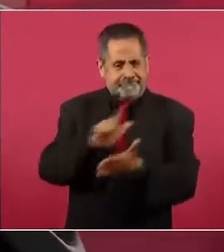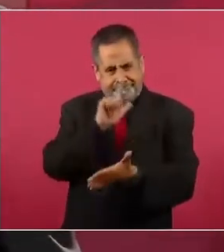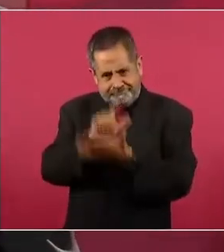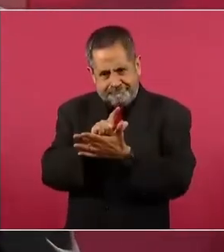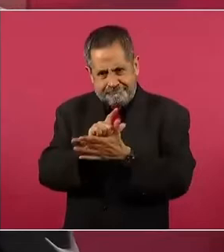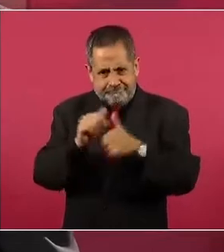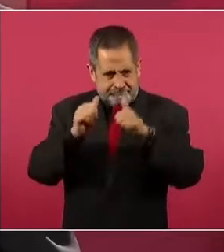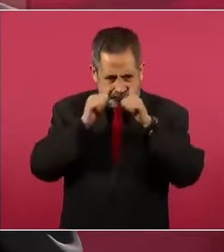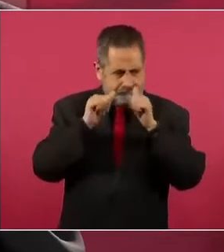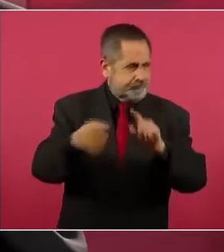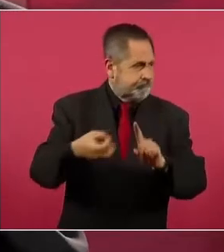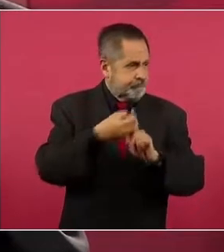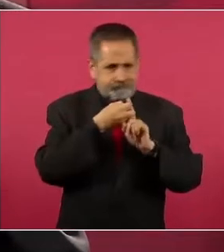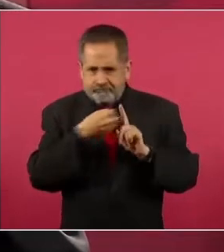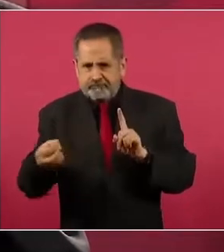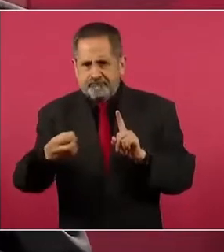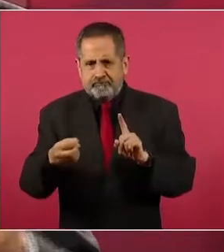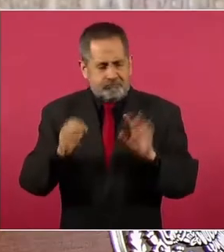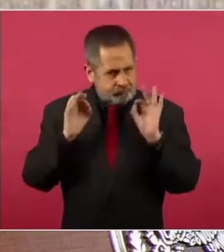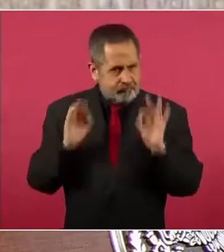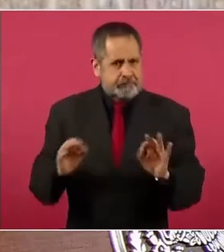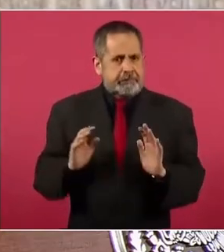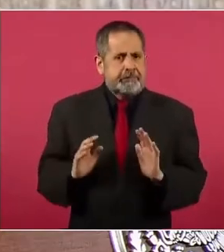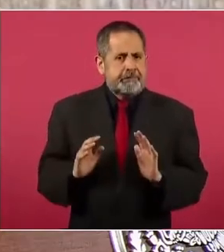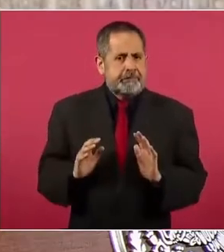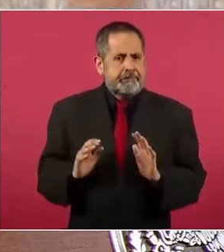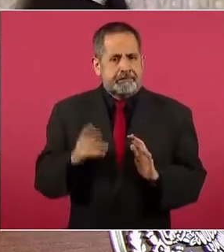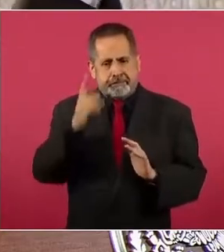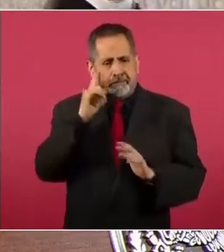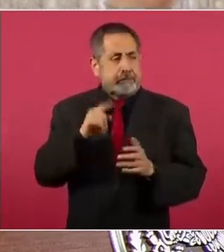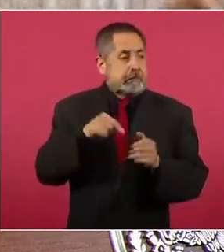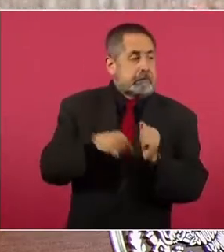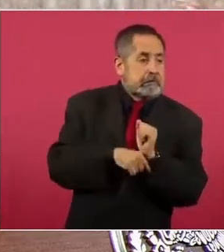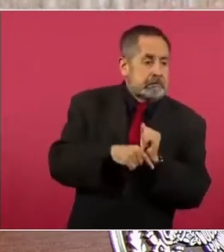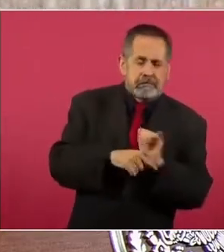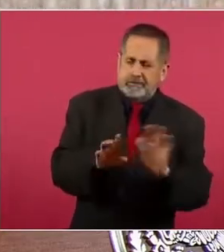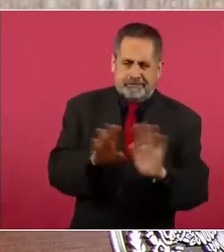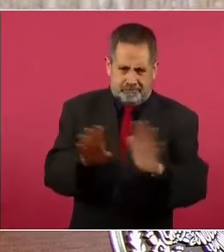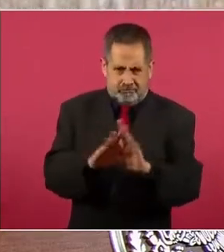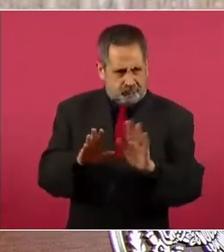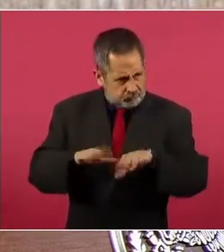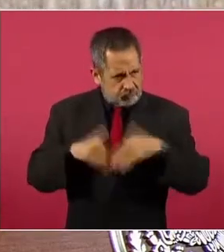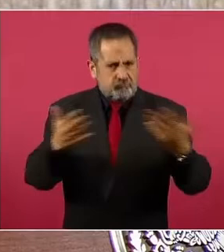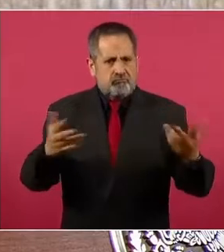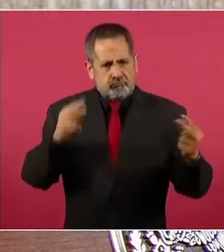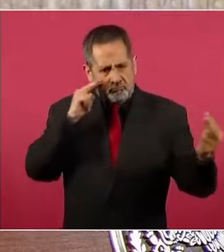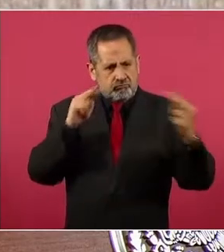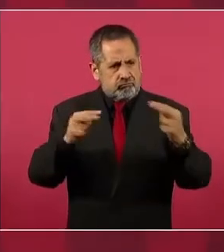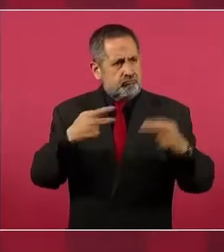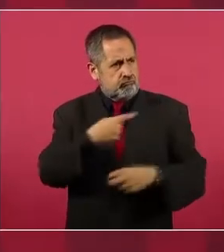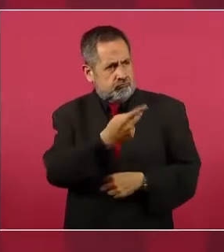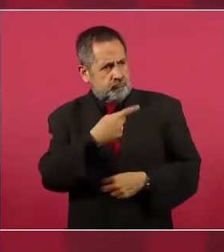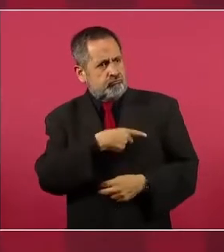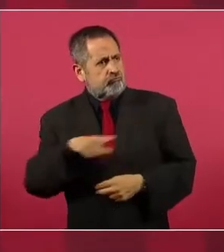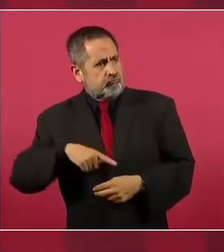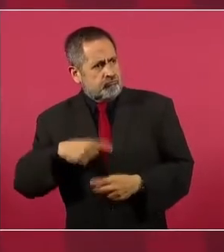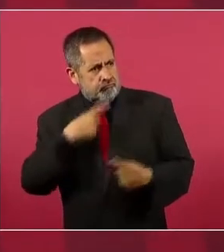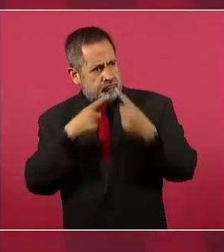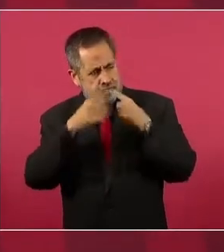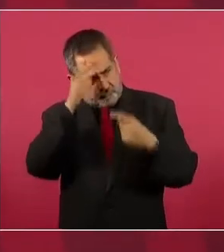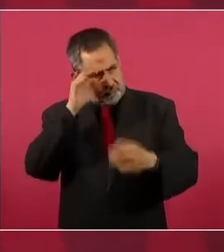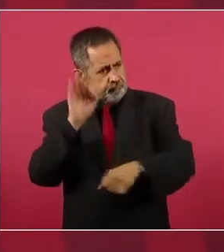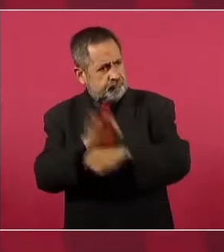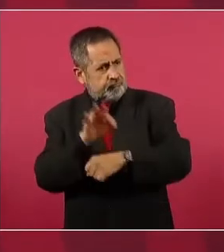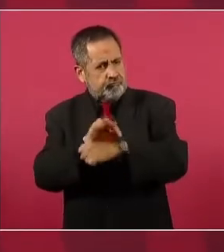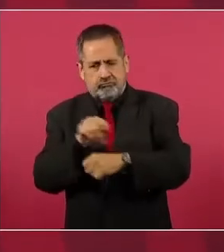entre gobiernos para proteger